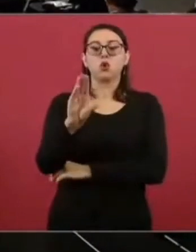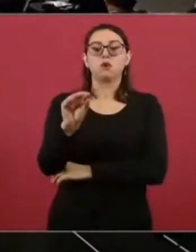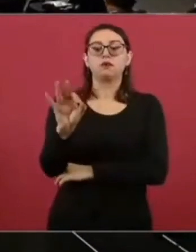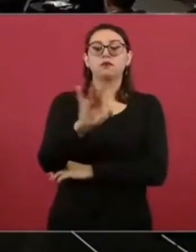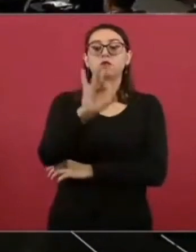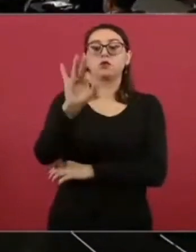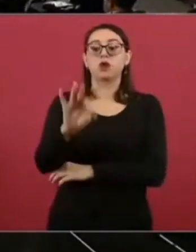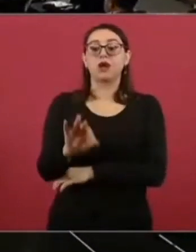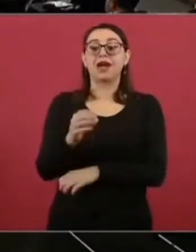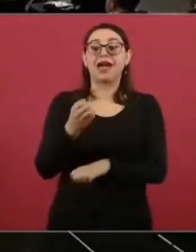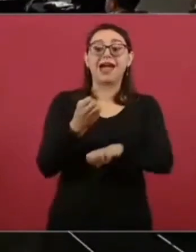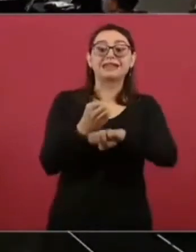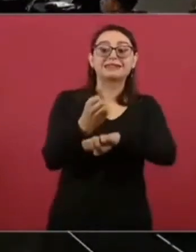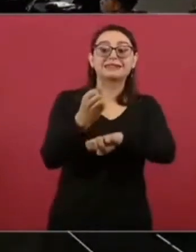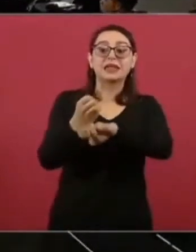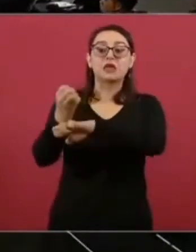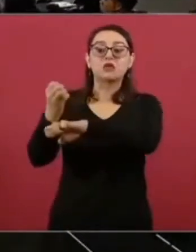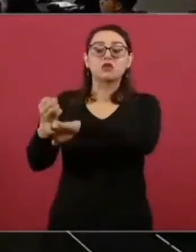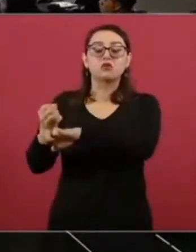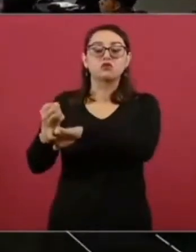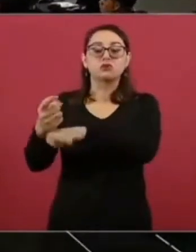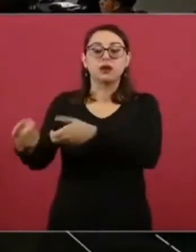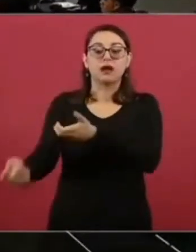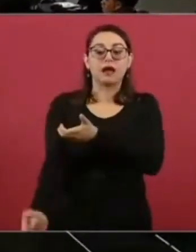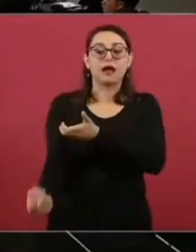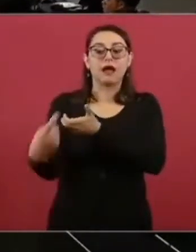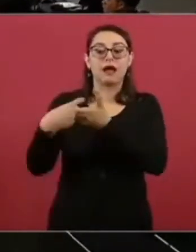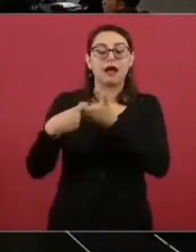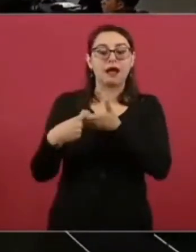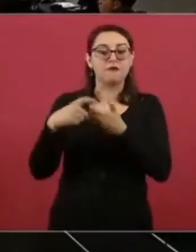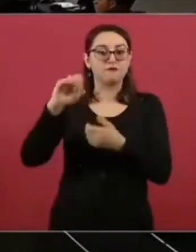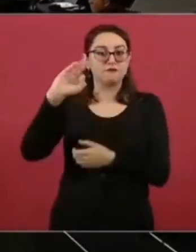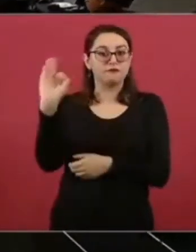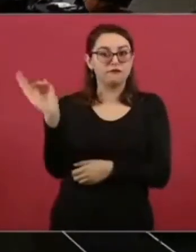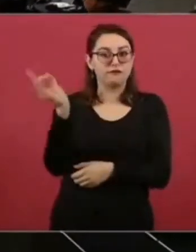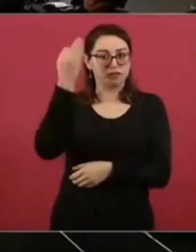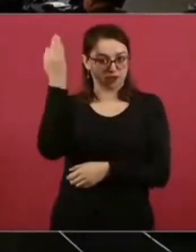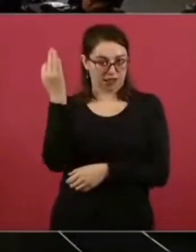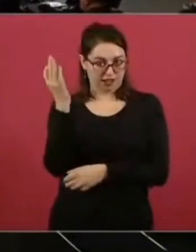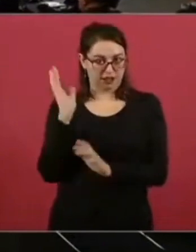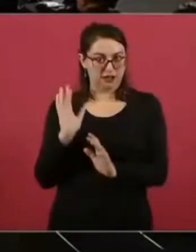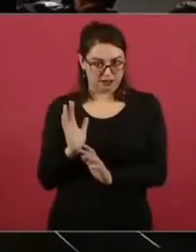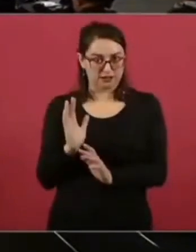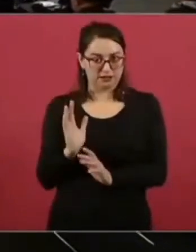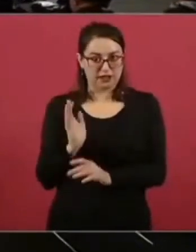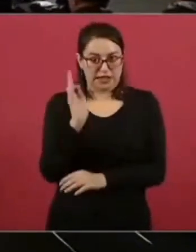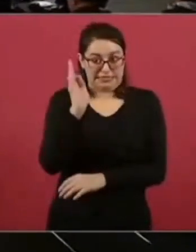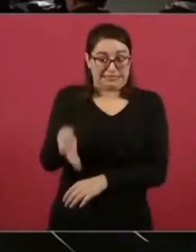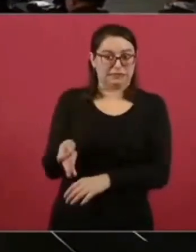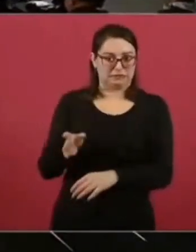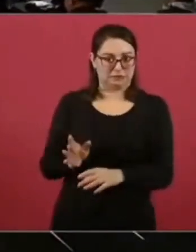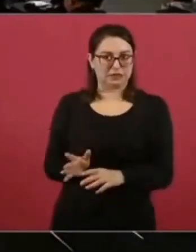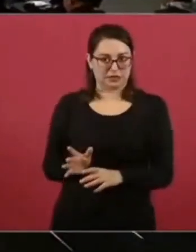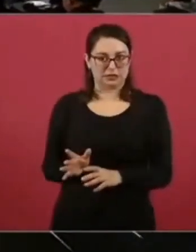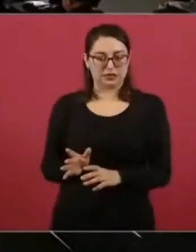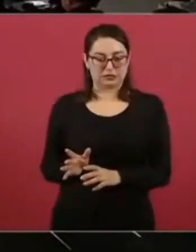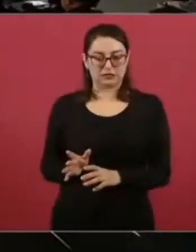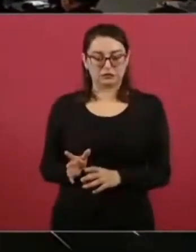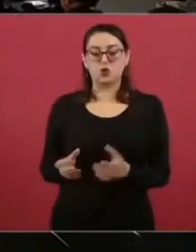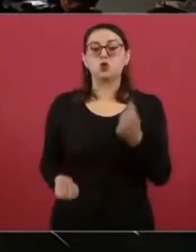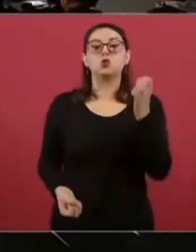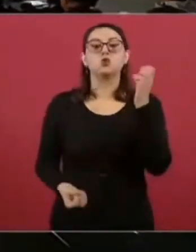nuevos hospitales, rehabilitación